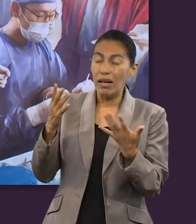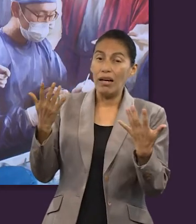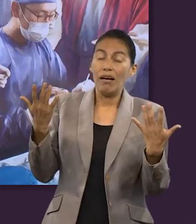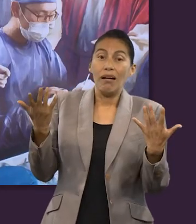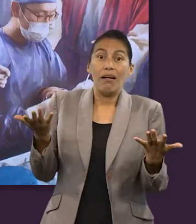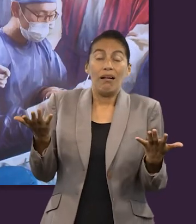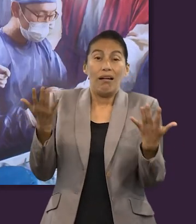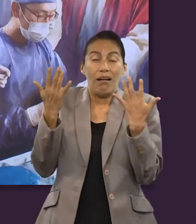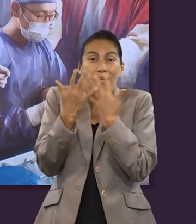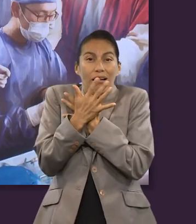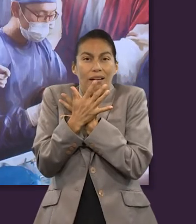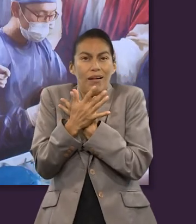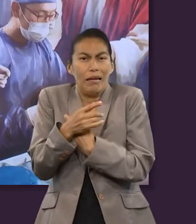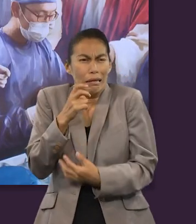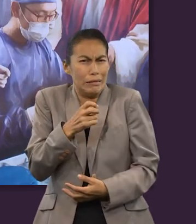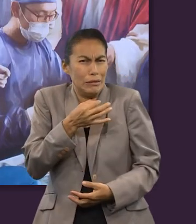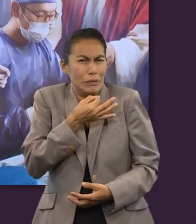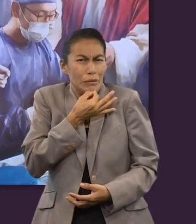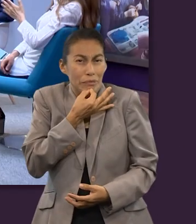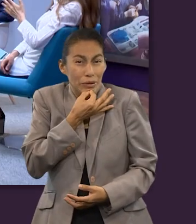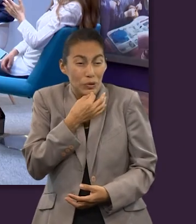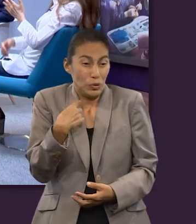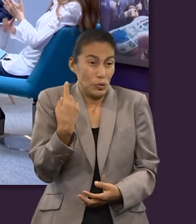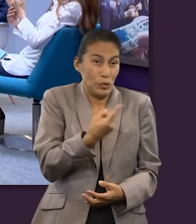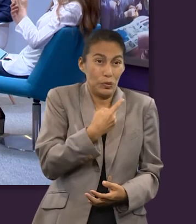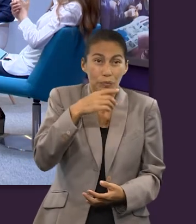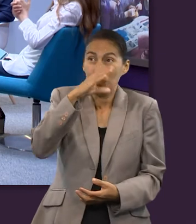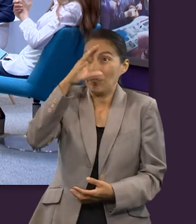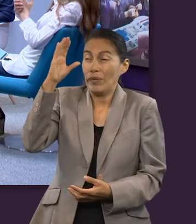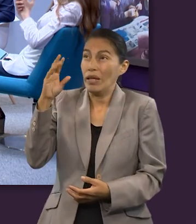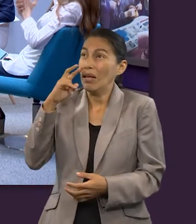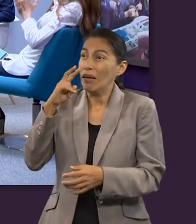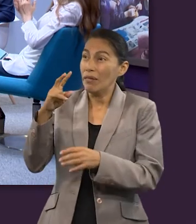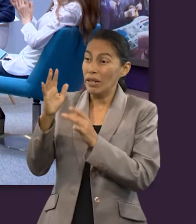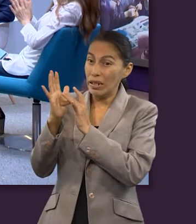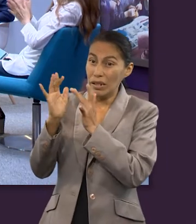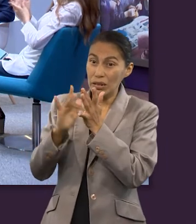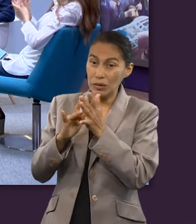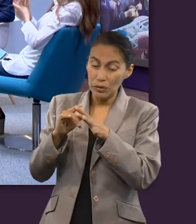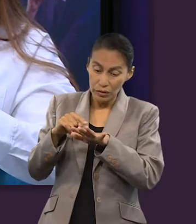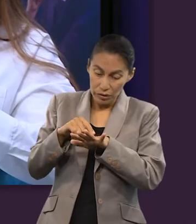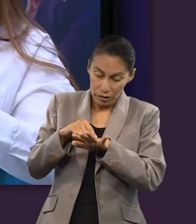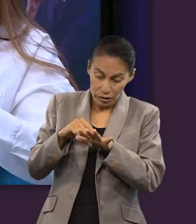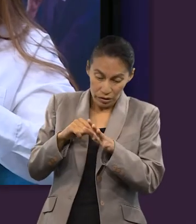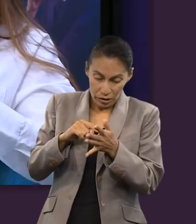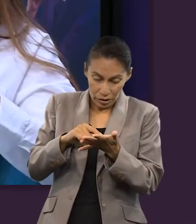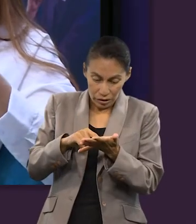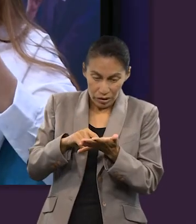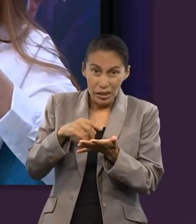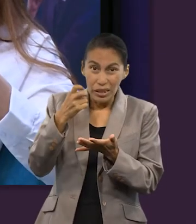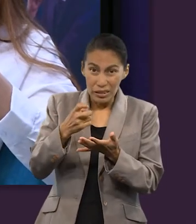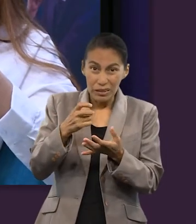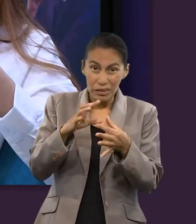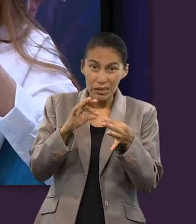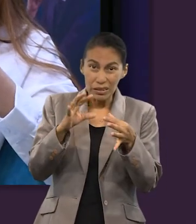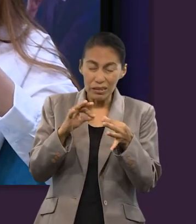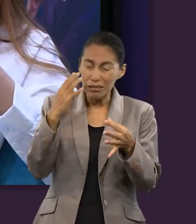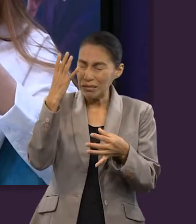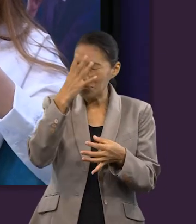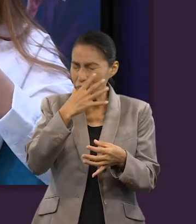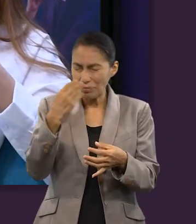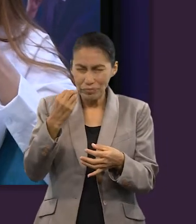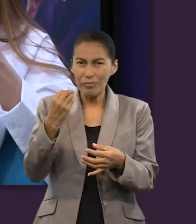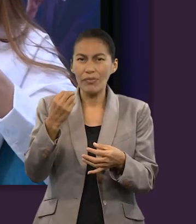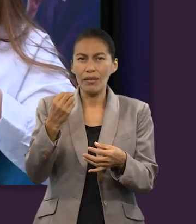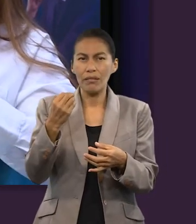Ese momento en el que estemos en el cielo y que podamos apreciar las cicatrices de Jesús ha sido descrito de una forma muy